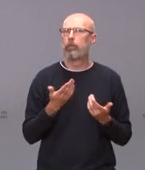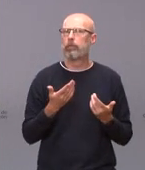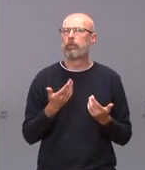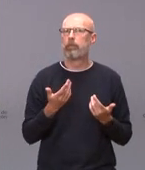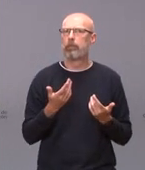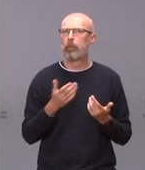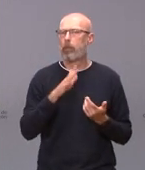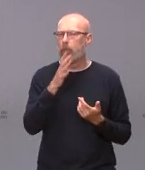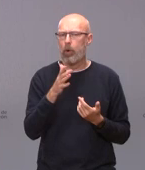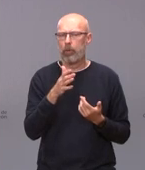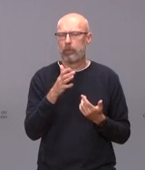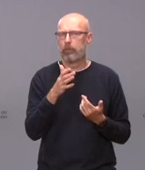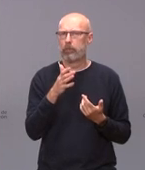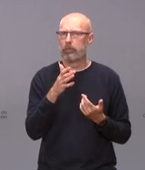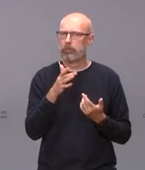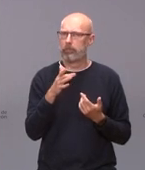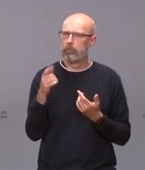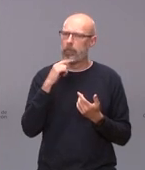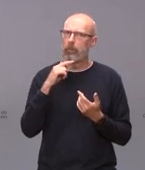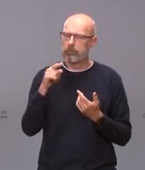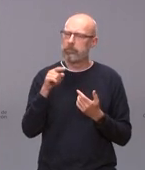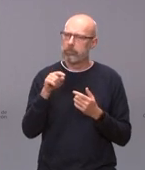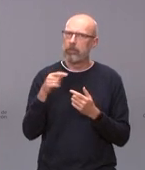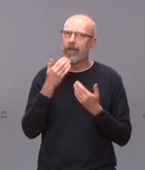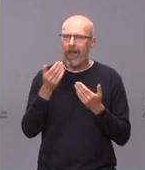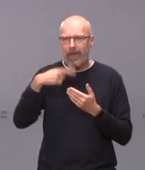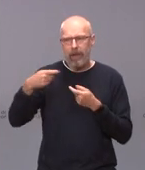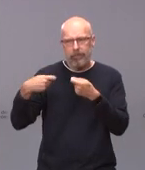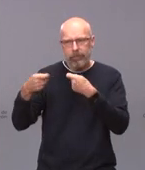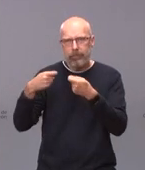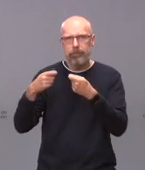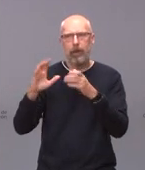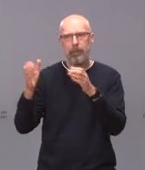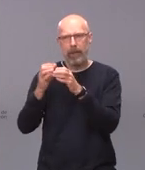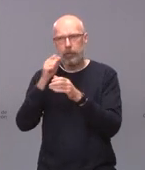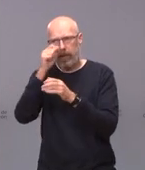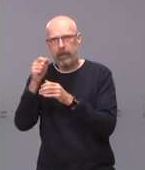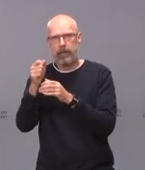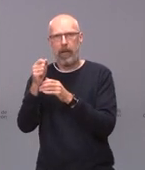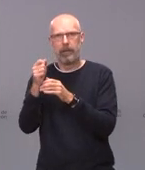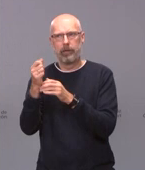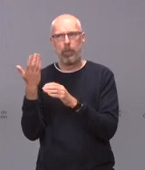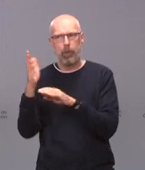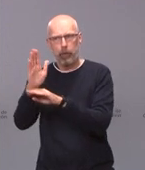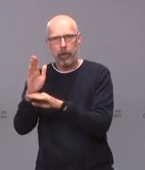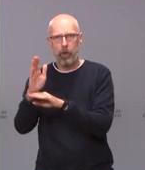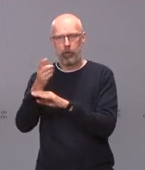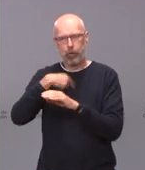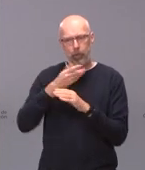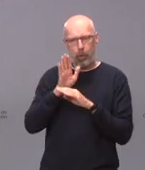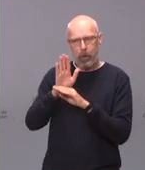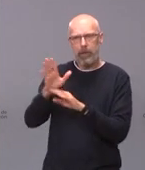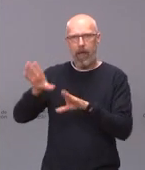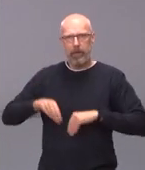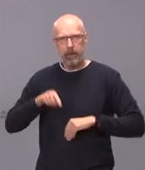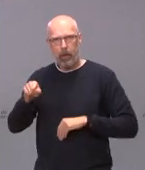de haber convencido al Partido Socialista que presentase una proposición con lo que nosotros habíamos dicho y hecho está